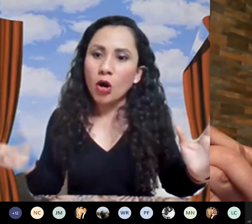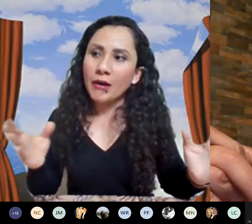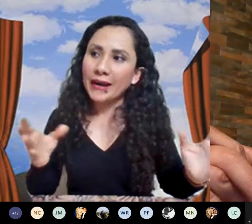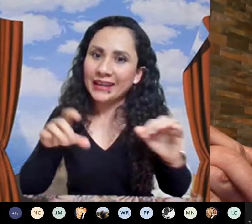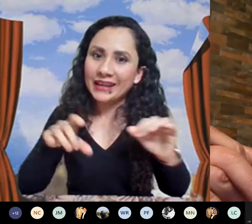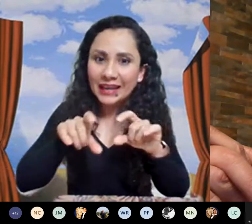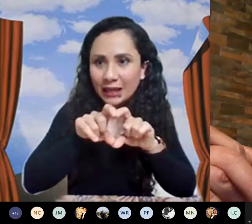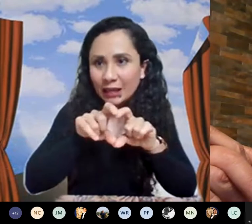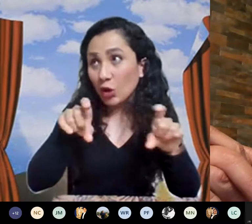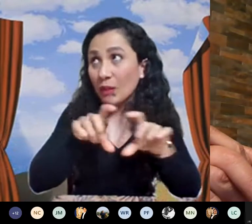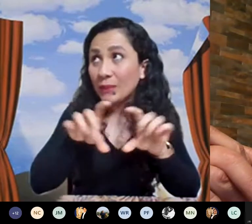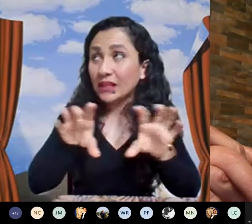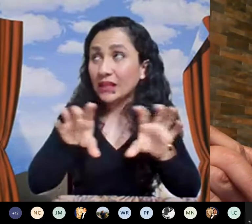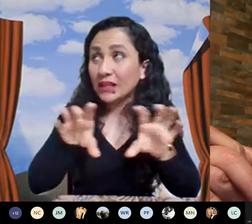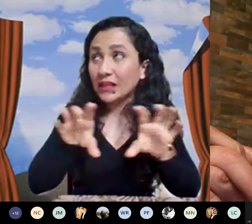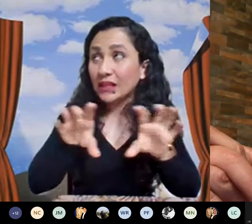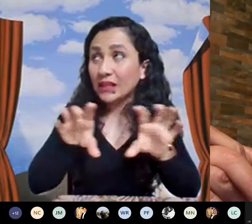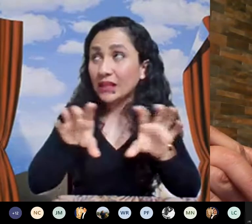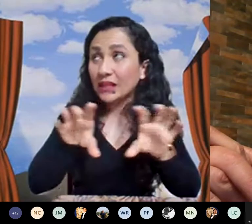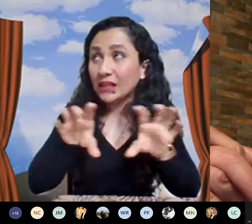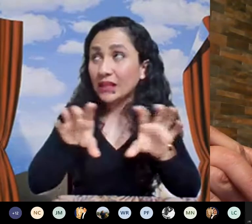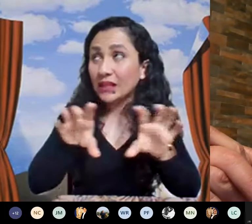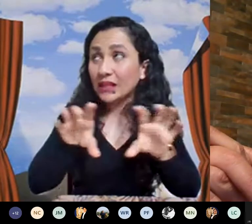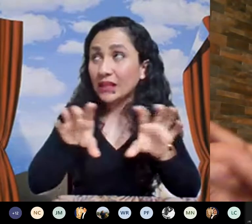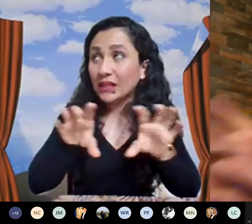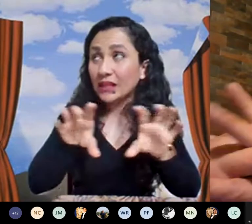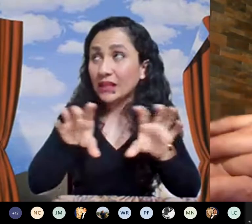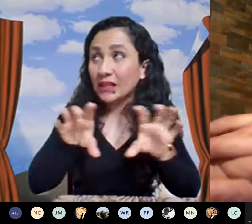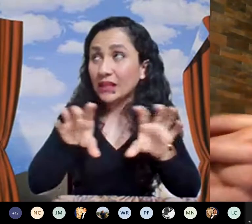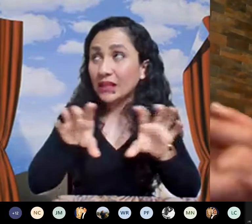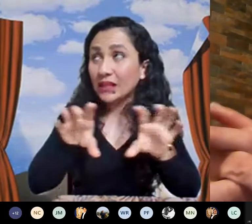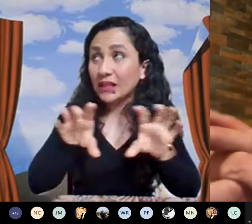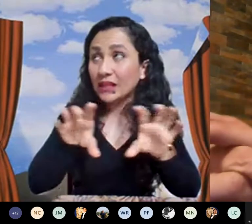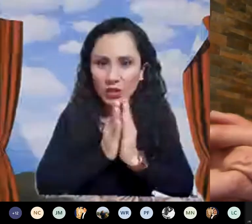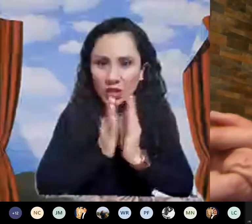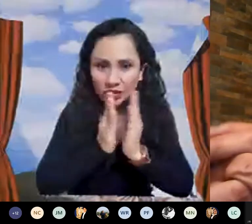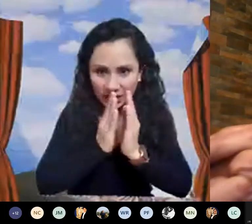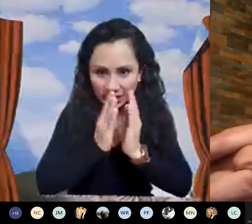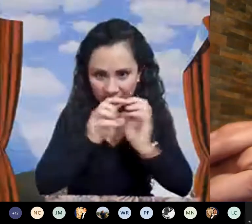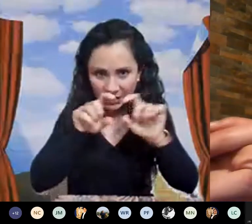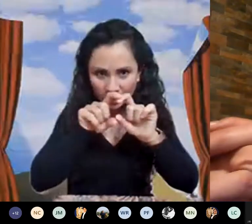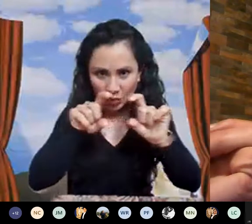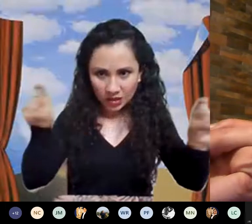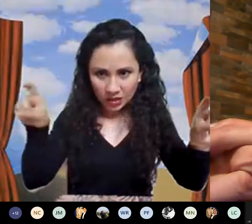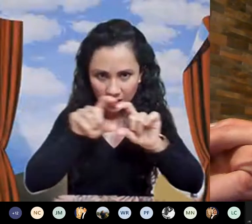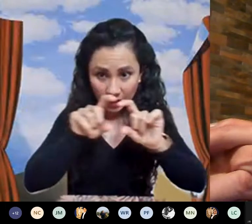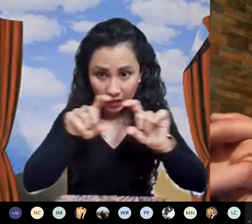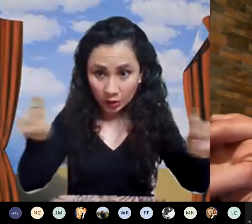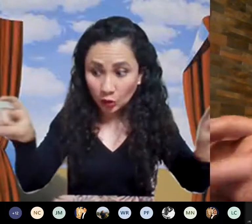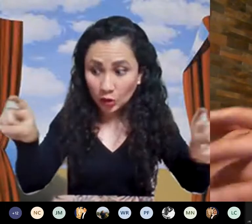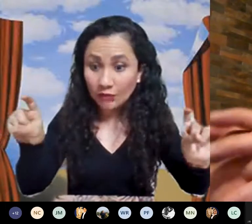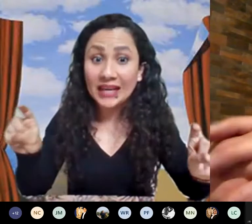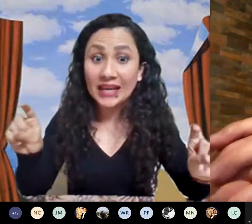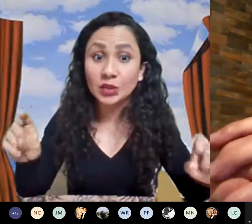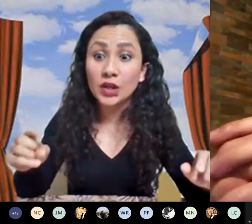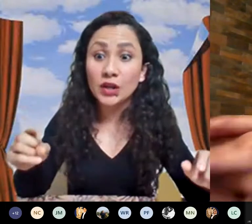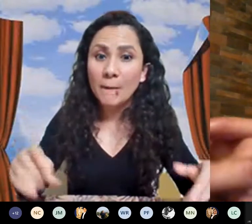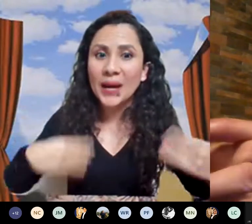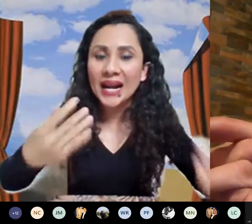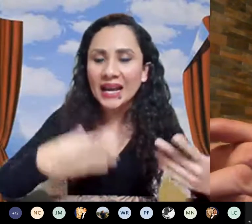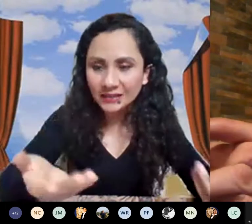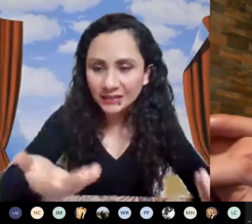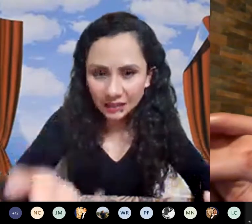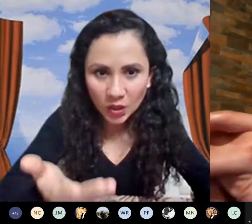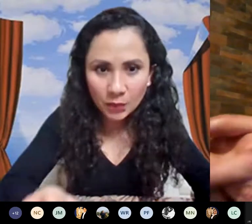que normalmente en los genéticos tradicionales pues suelo tener este tipo de codificación